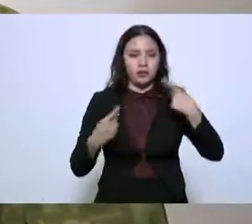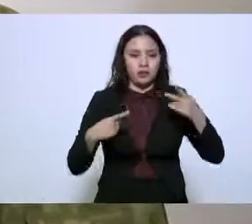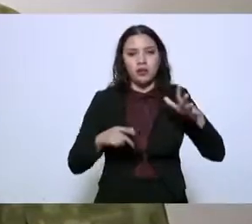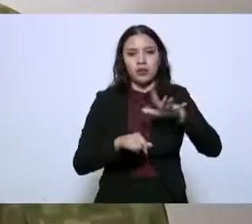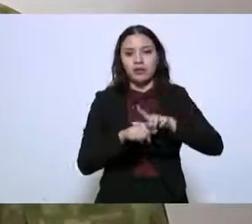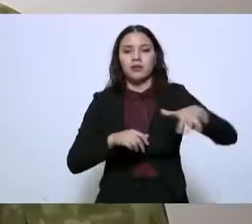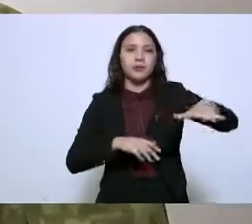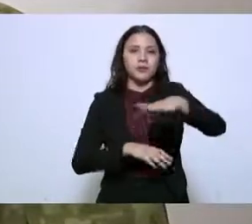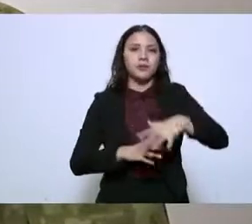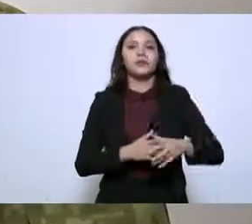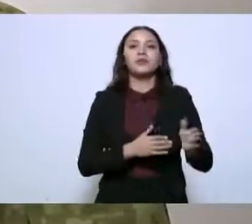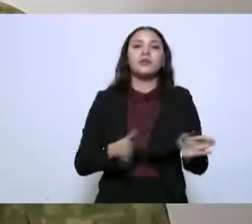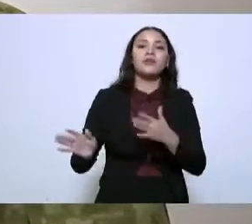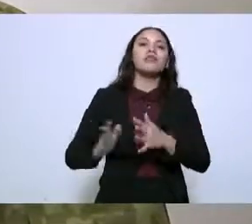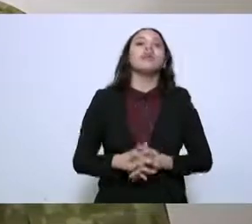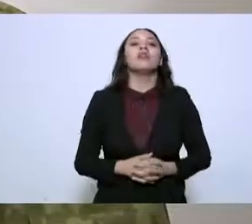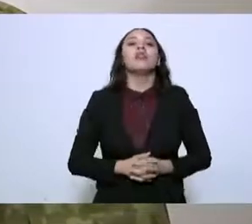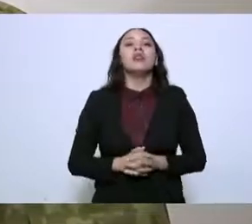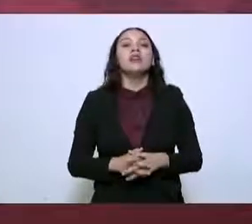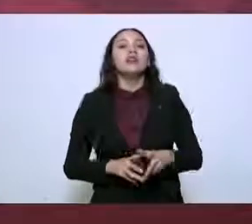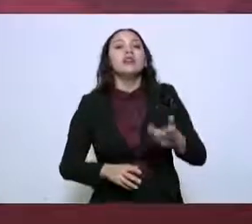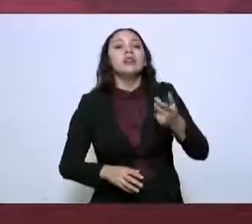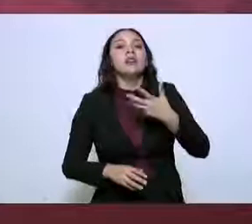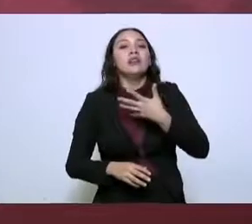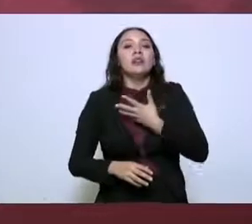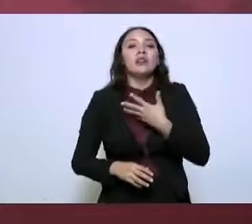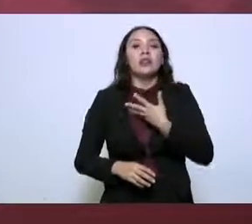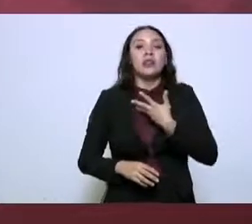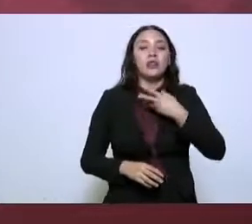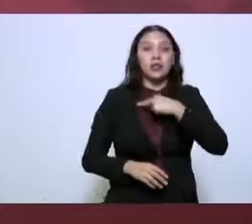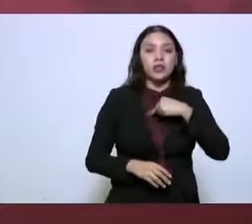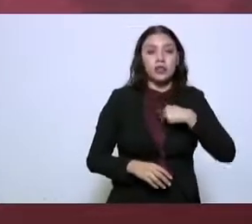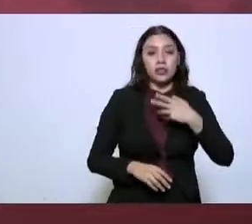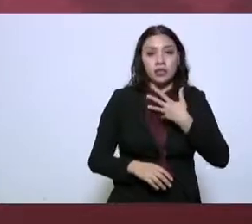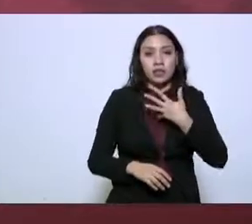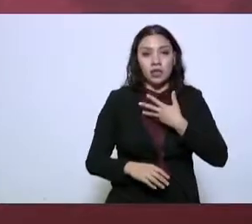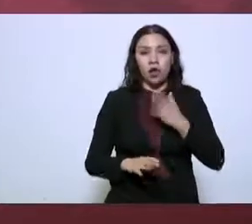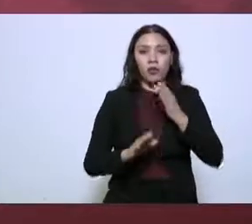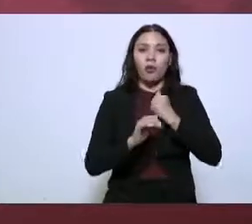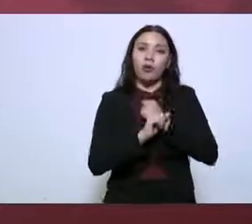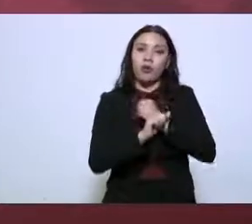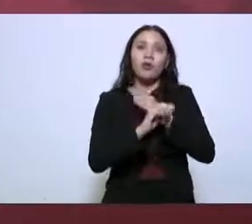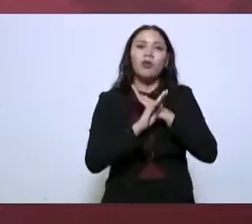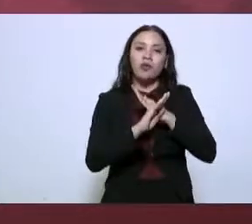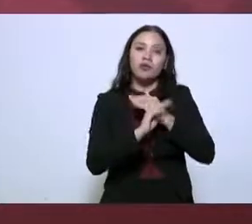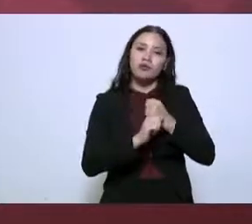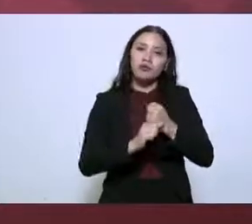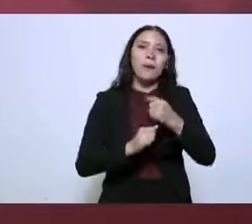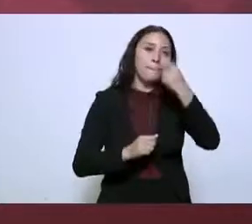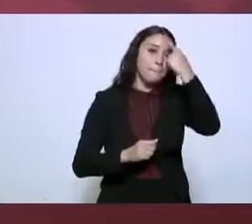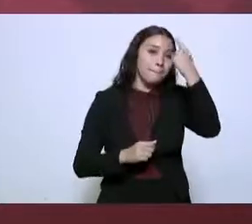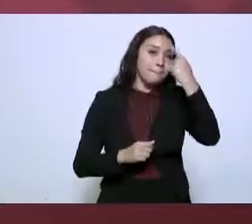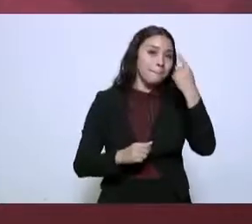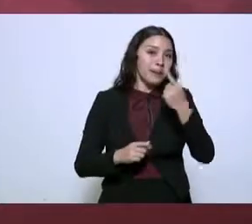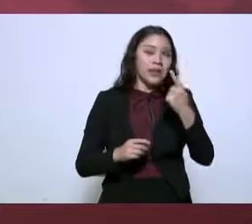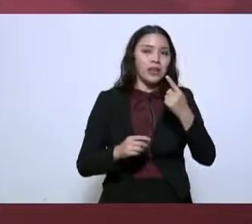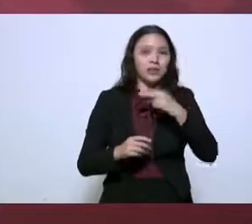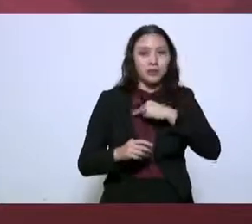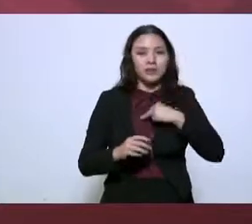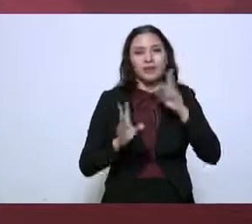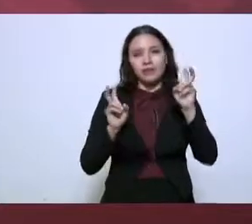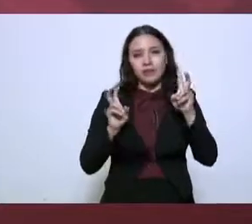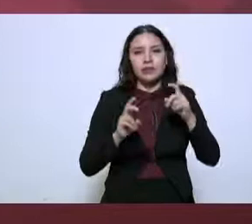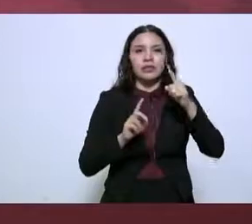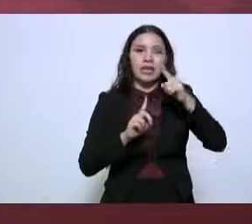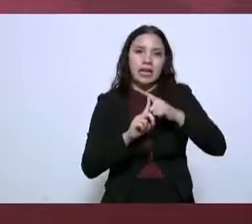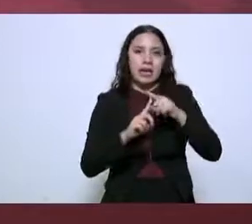adelante, por favor. También hemos establecido refuerzos de la Fuerza de Tarea México, que esta